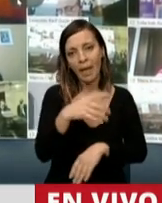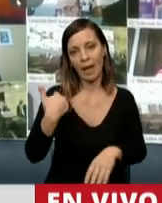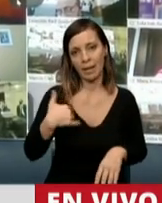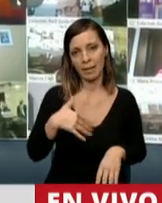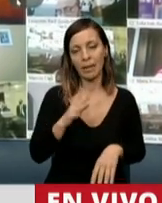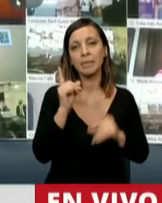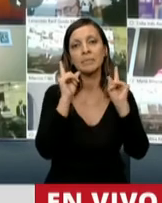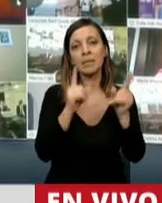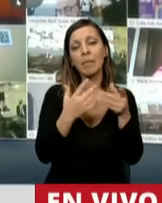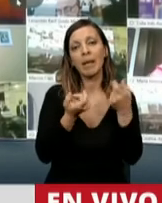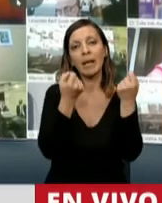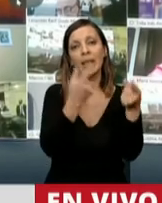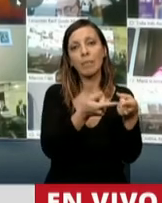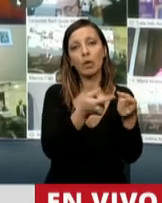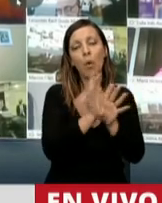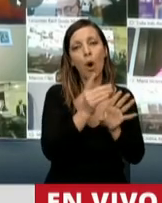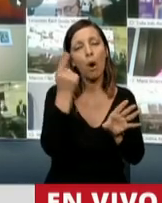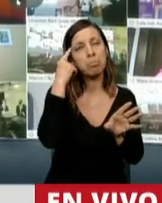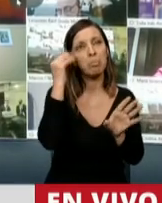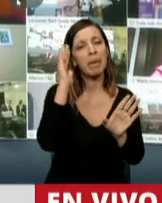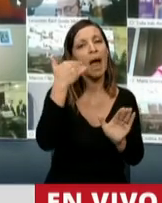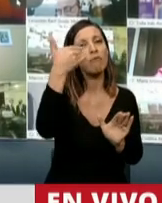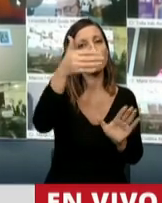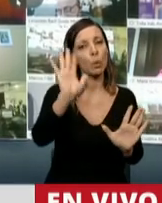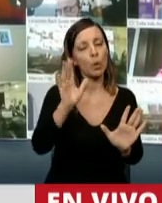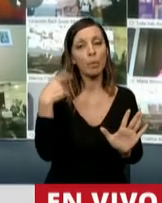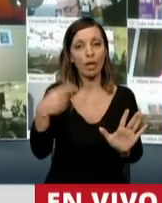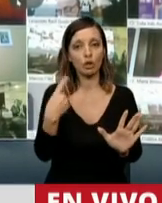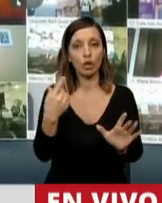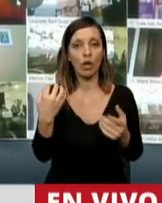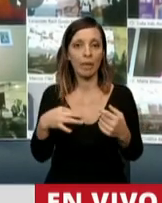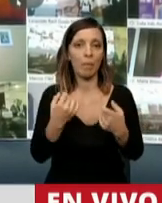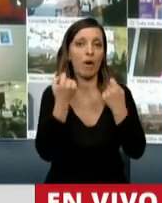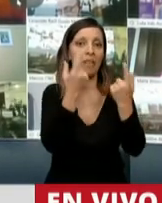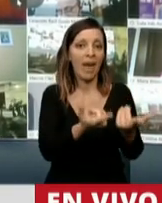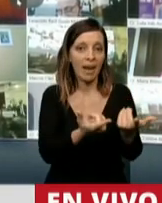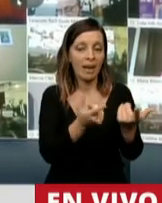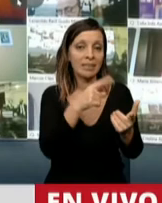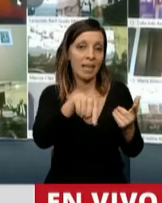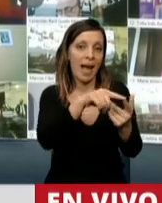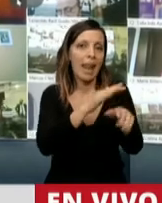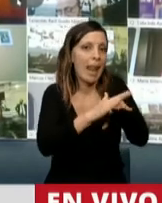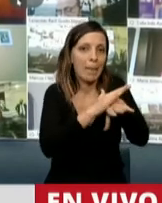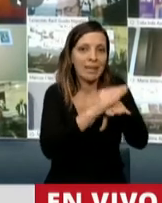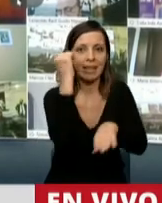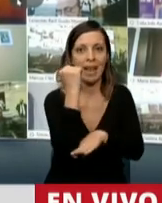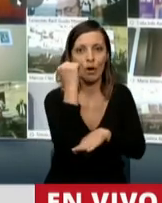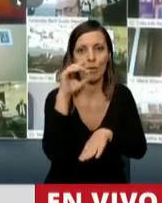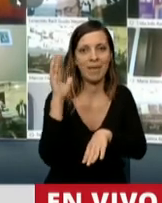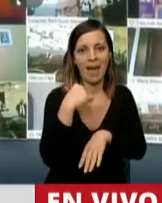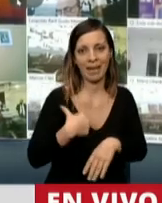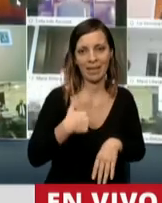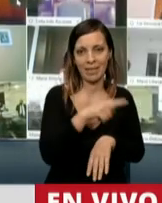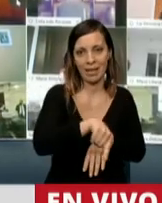le demos previsibilidad. Porque lo que necesita esta Cámara es poder ofrecerle al motor del empleo, al motor de la riqueza de la